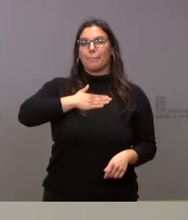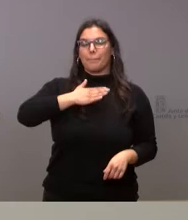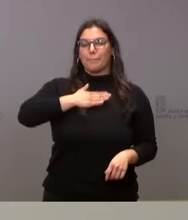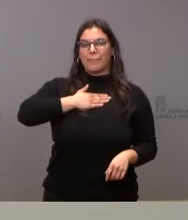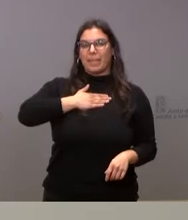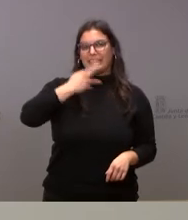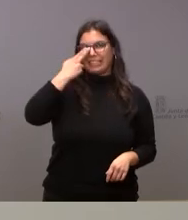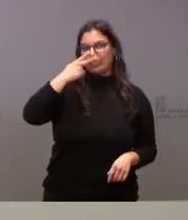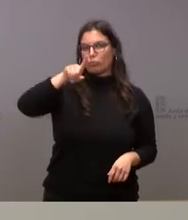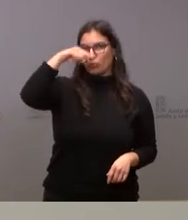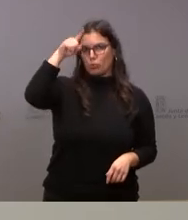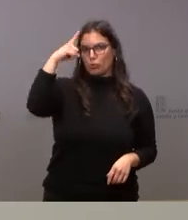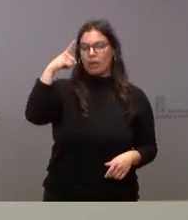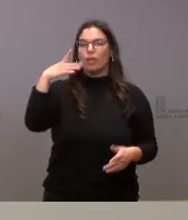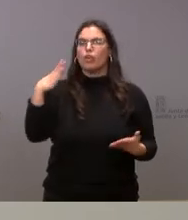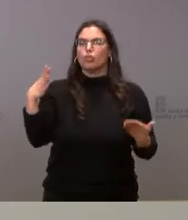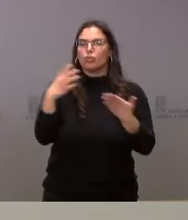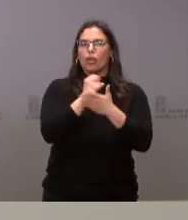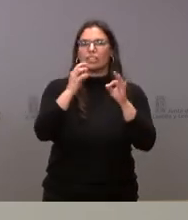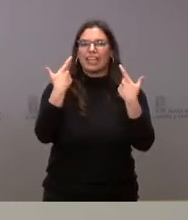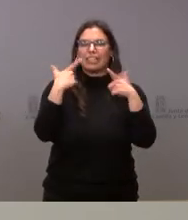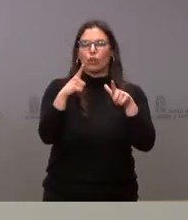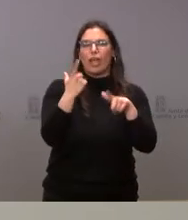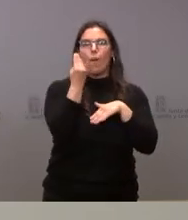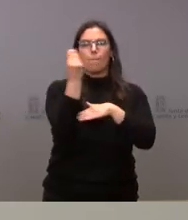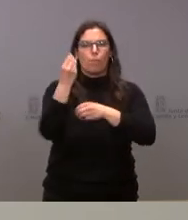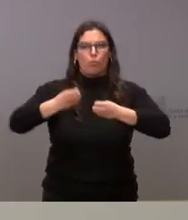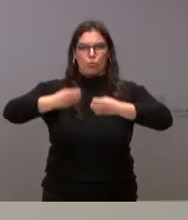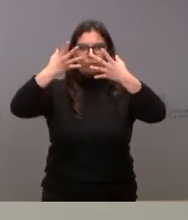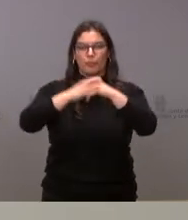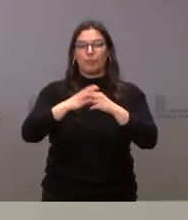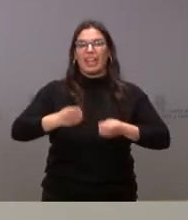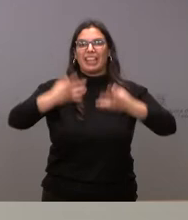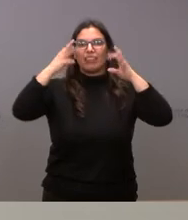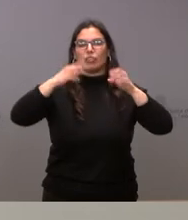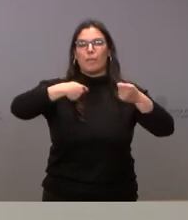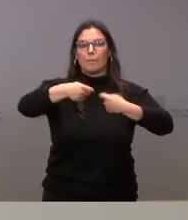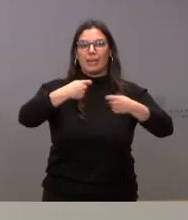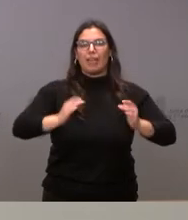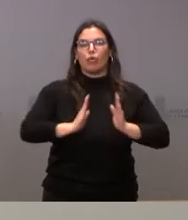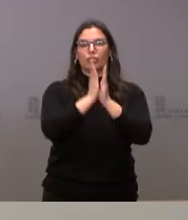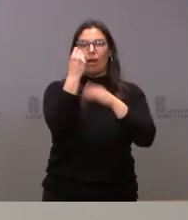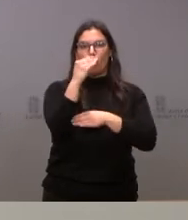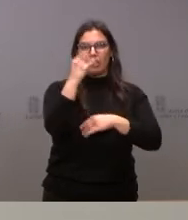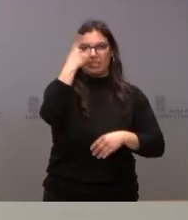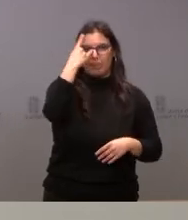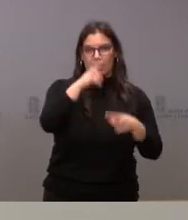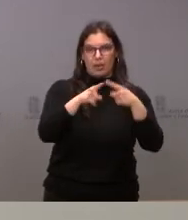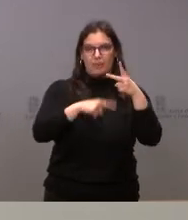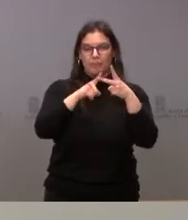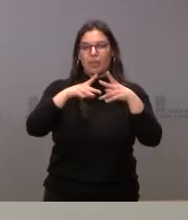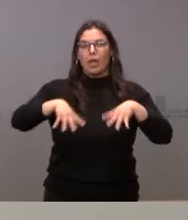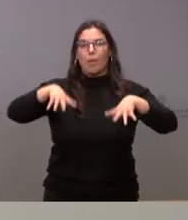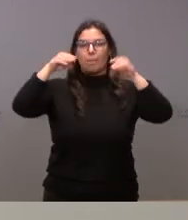todos ellos con categoría de monumento. El edificio del Mercado de San Juan en Salamanca, el